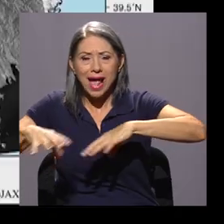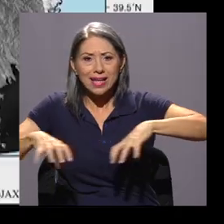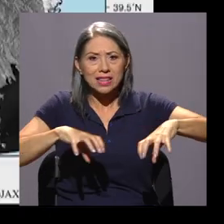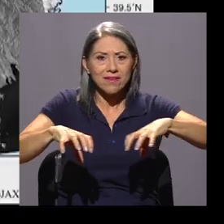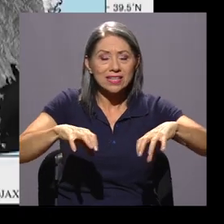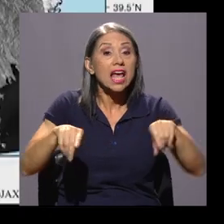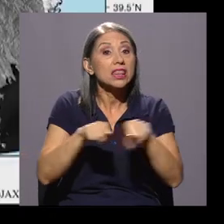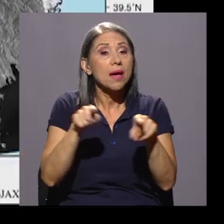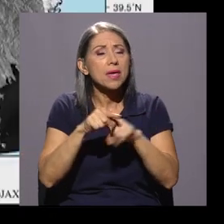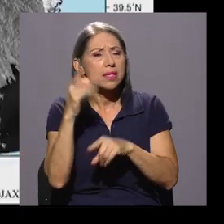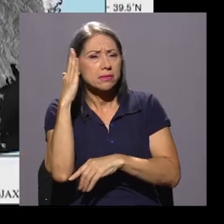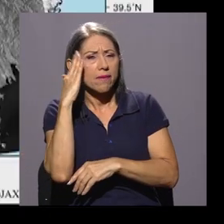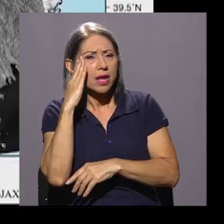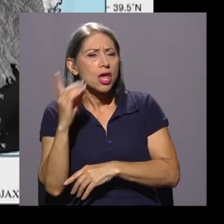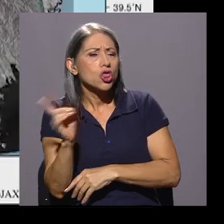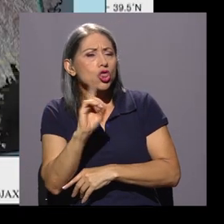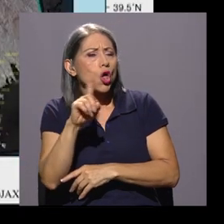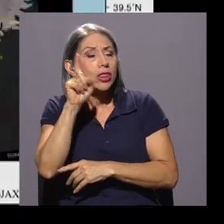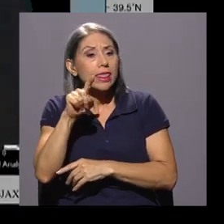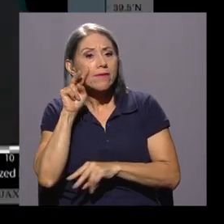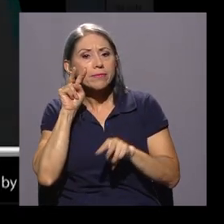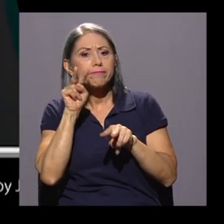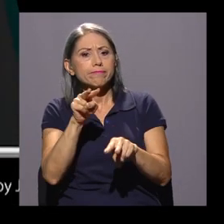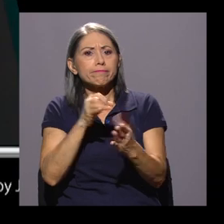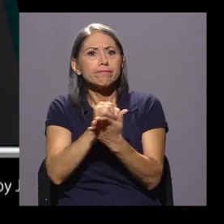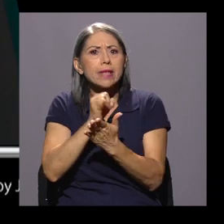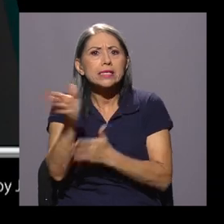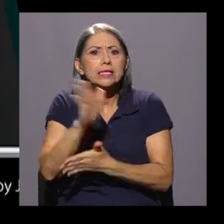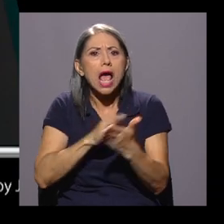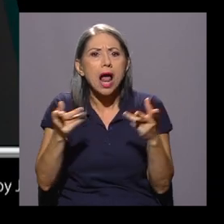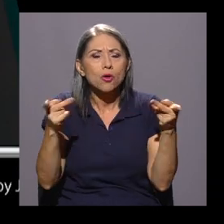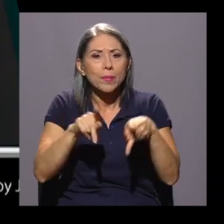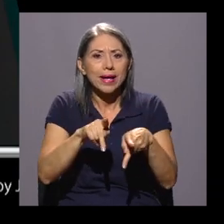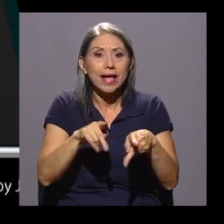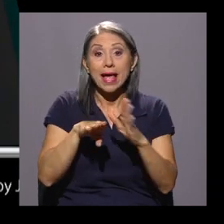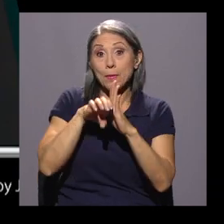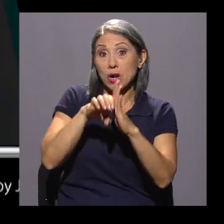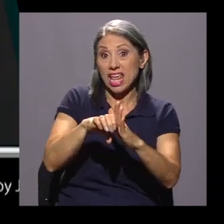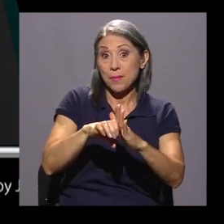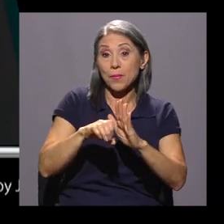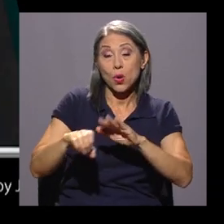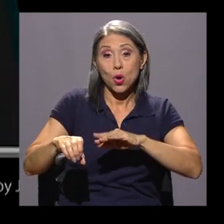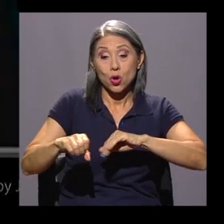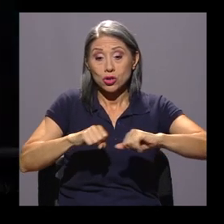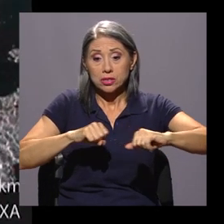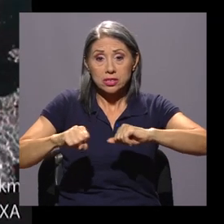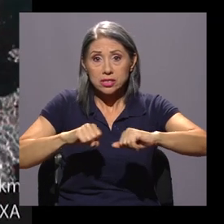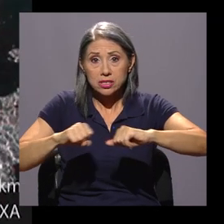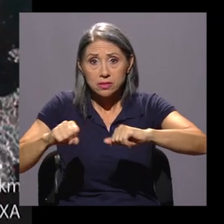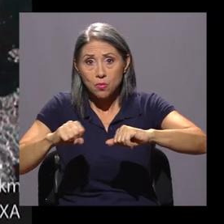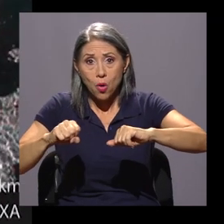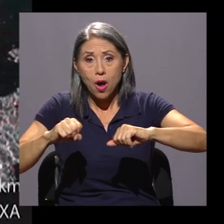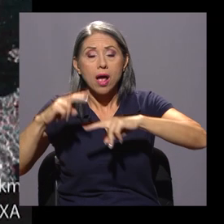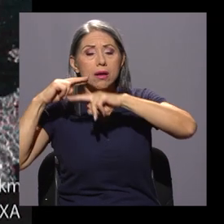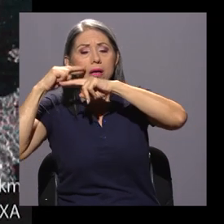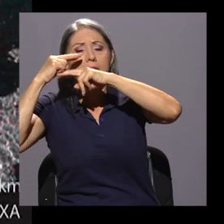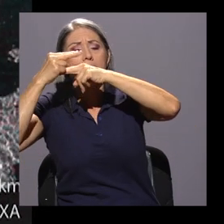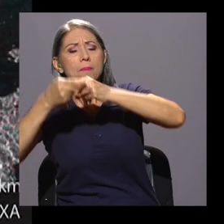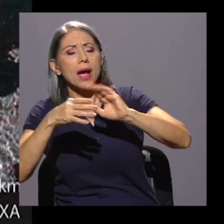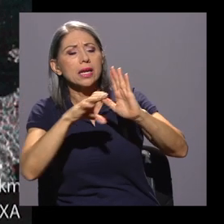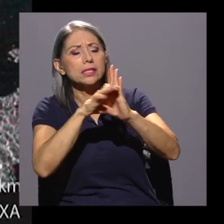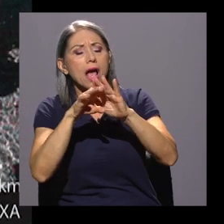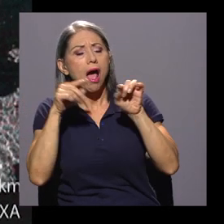identificar dónde hay concentrarse en caso de que haya una deformación en proceso. Por ejemplo, si ocurre un sismo superficial, las imágenes